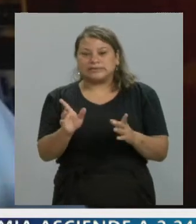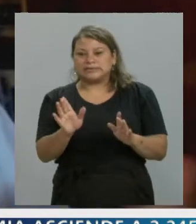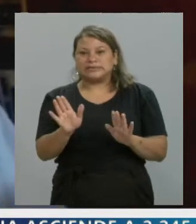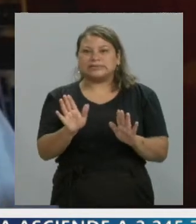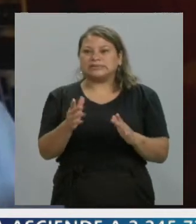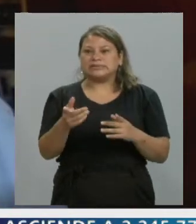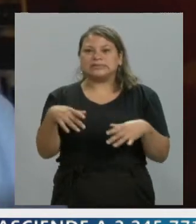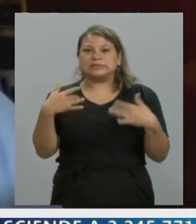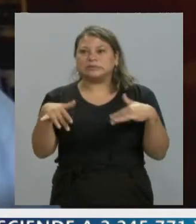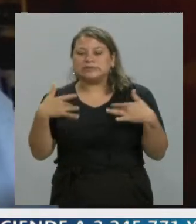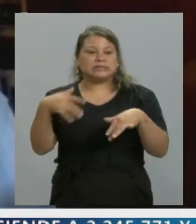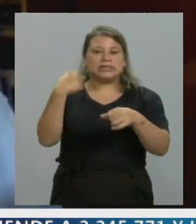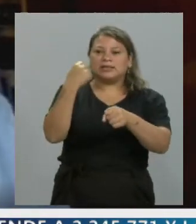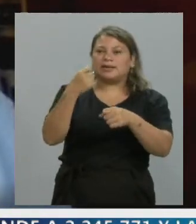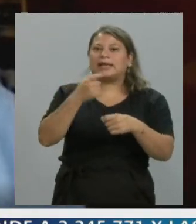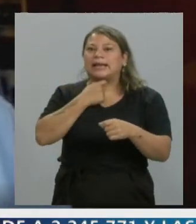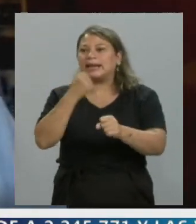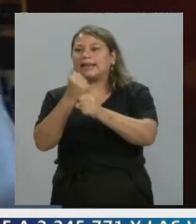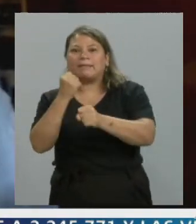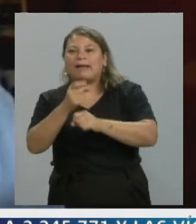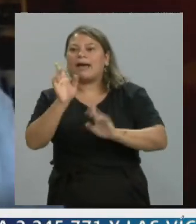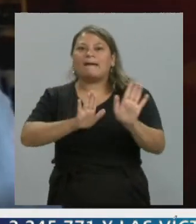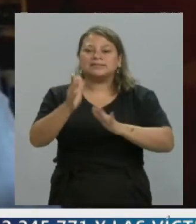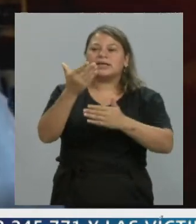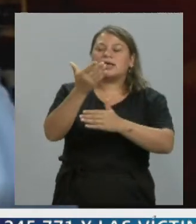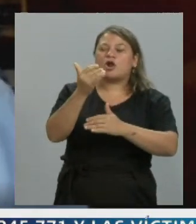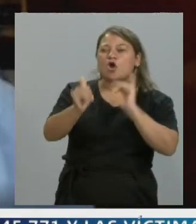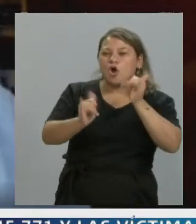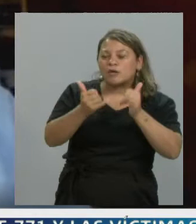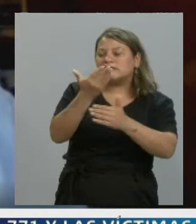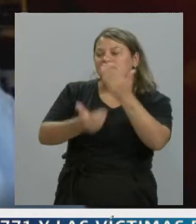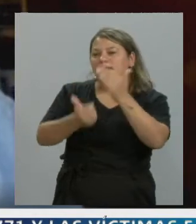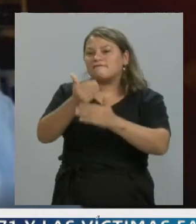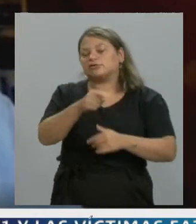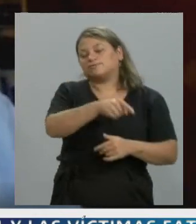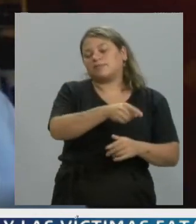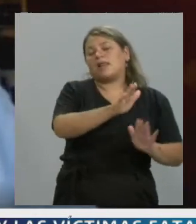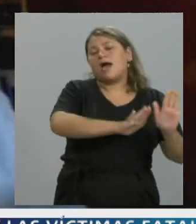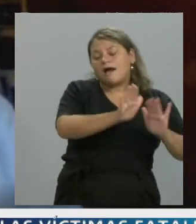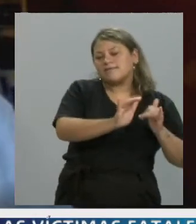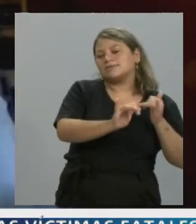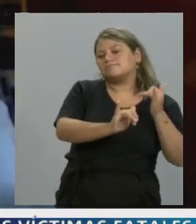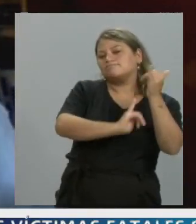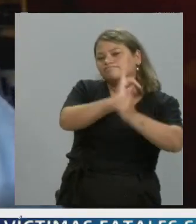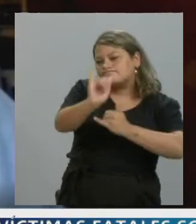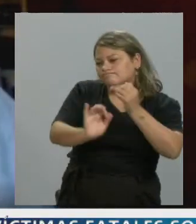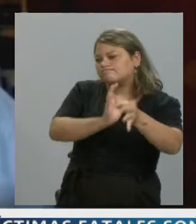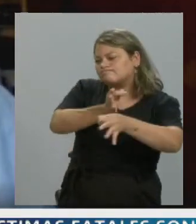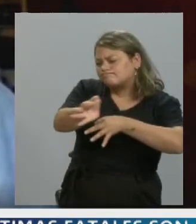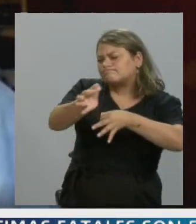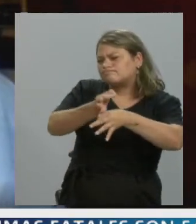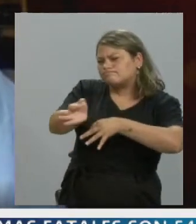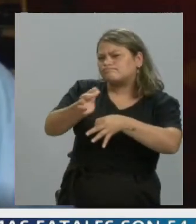en la potencia de la juventud, cometen errores, entonces uno a veces le transmite algunas experiencias. Él era